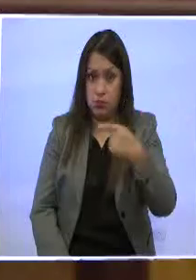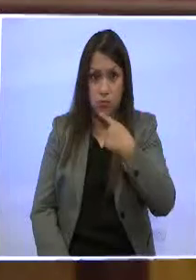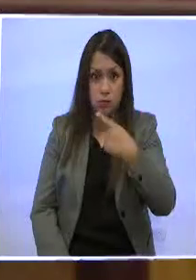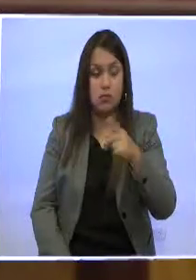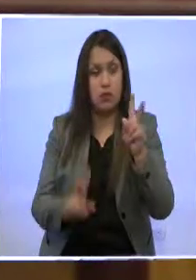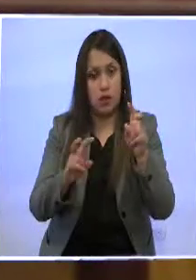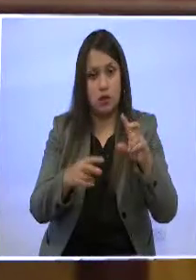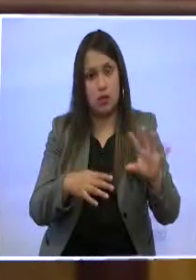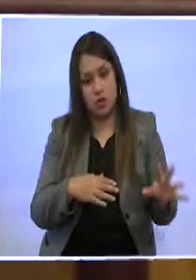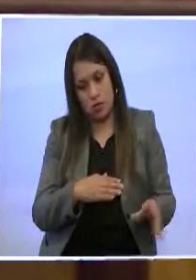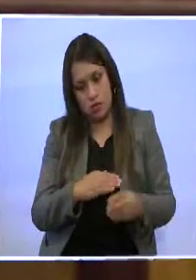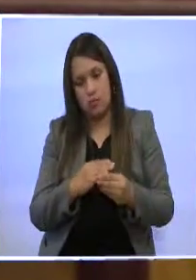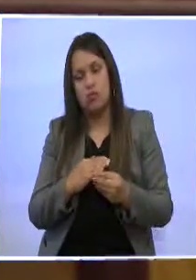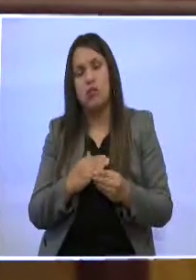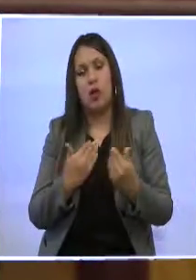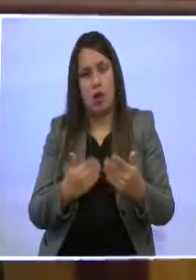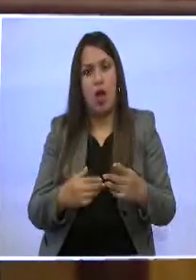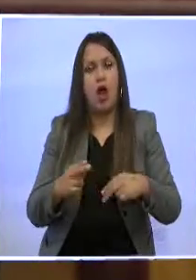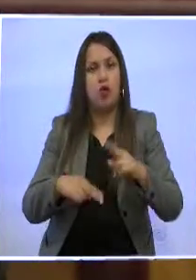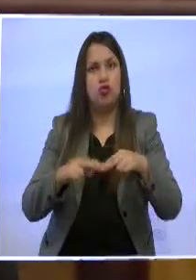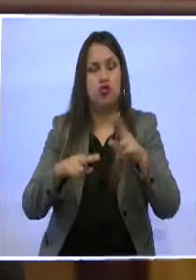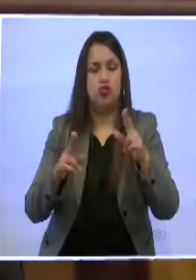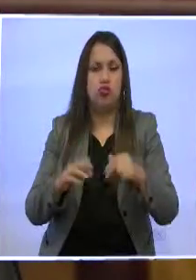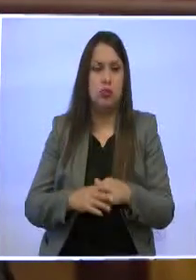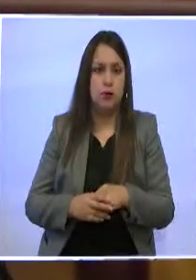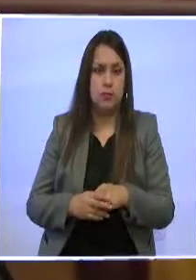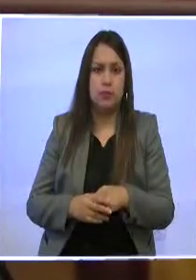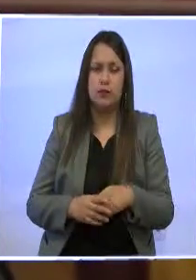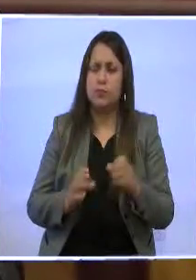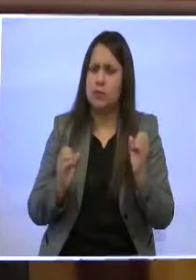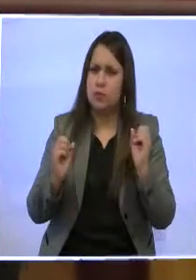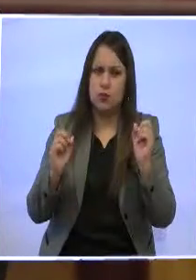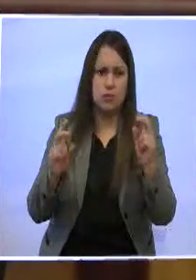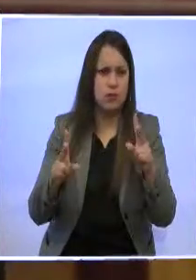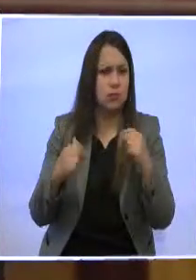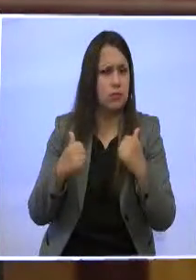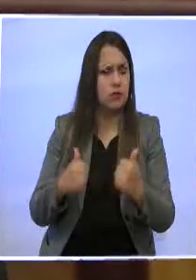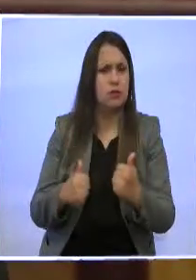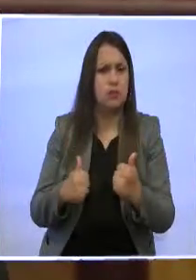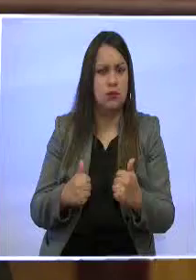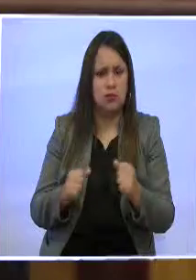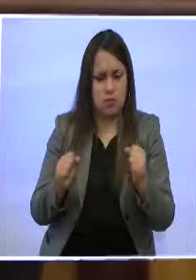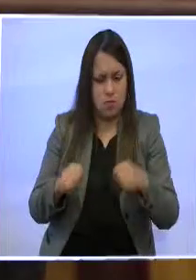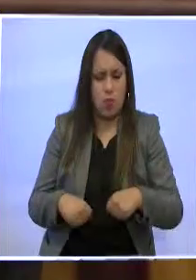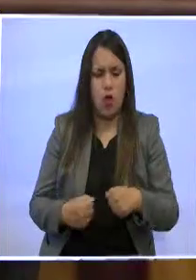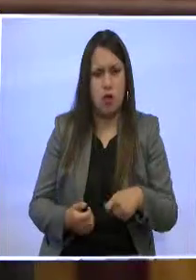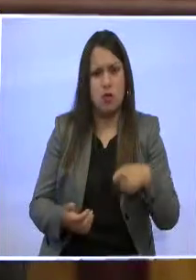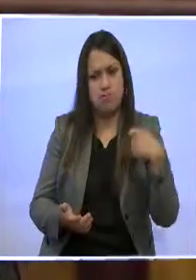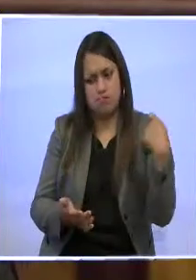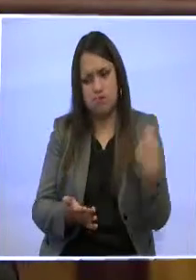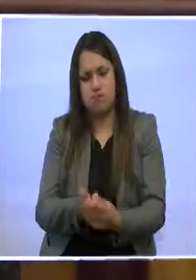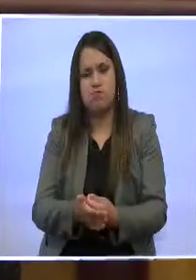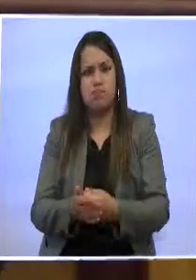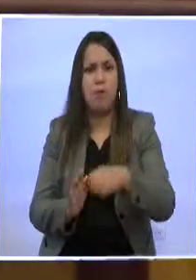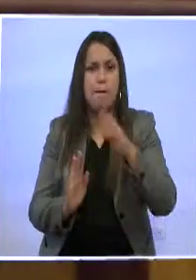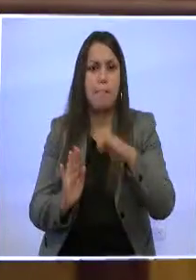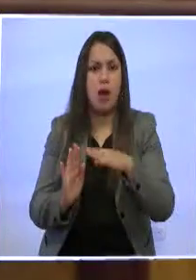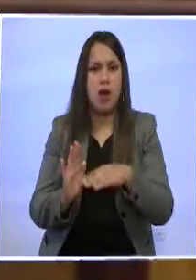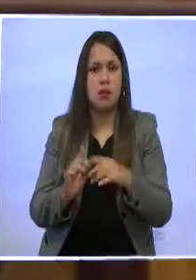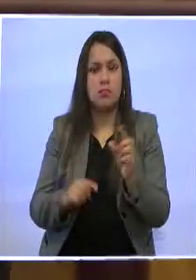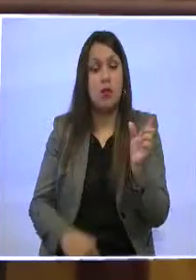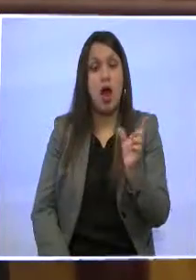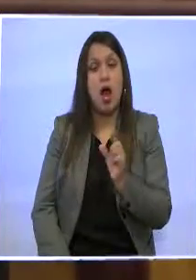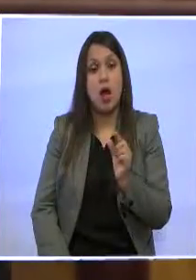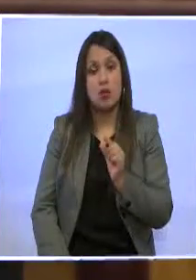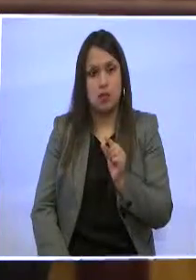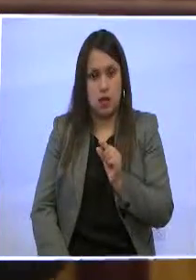incorporados durante la ejecución. Hay, por tanto, oportunidades para que el precio de ejecución baje. No hay